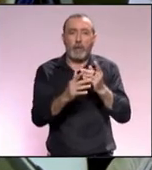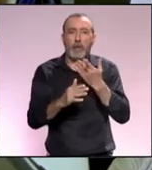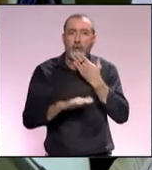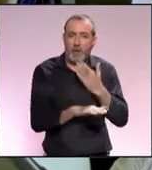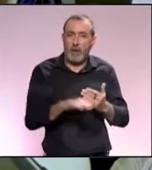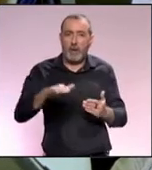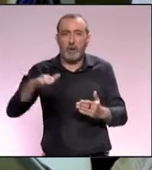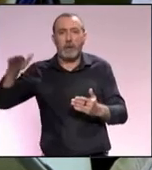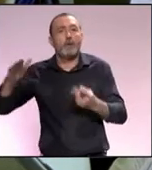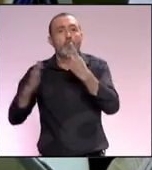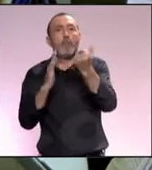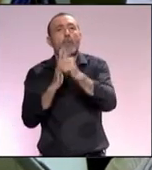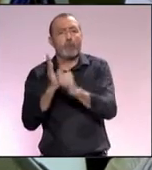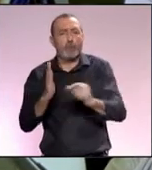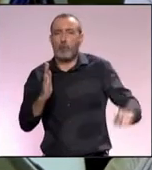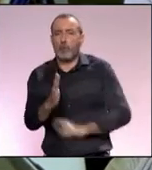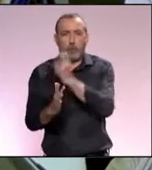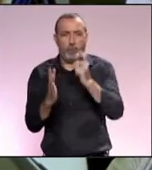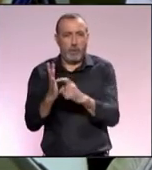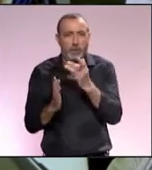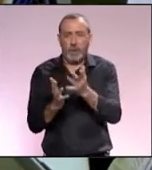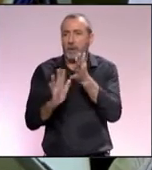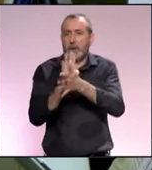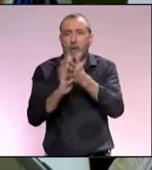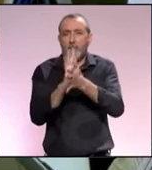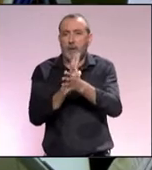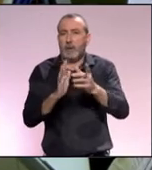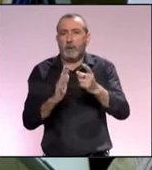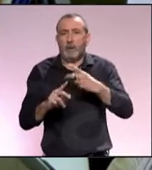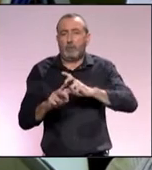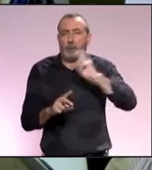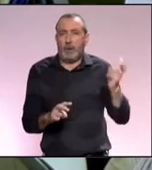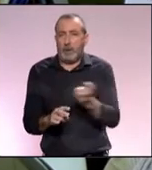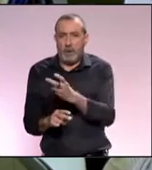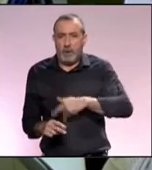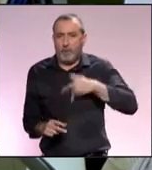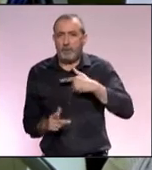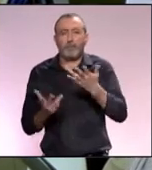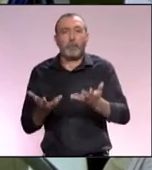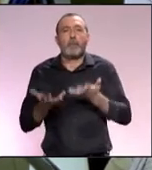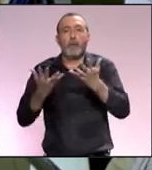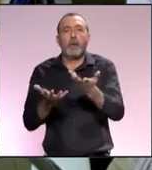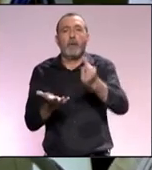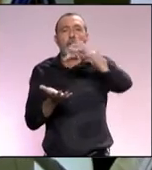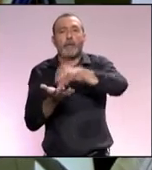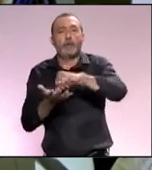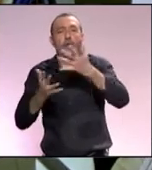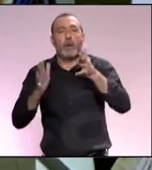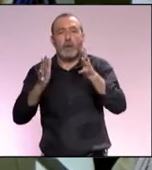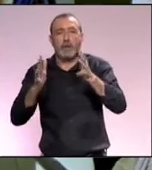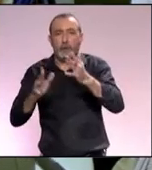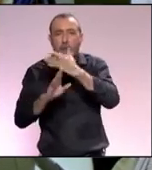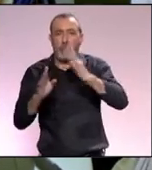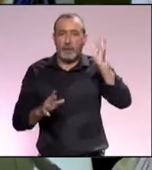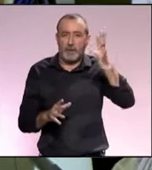escolares y llevamos un programa completísimo en el que hablamos de todo. Le presentamos desde el Centro Asesor